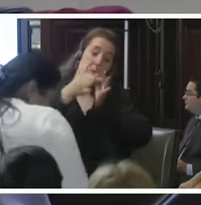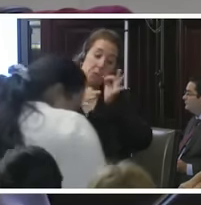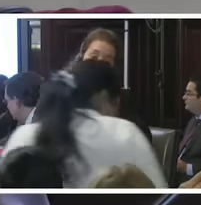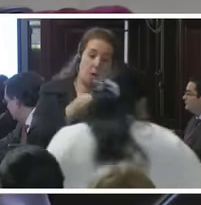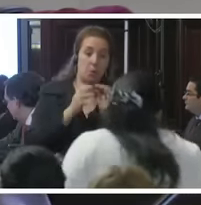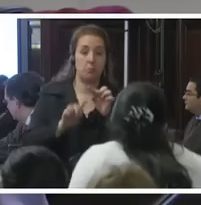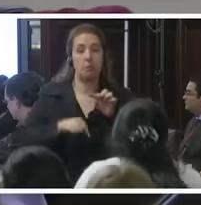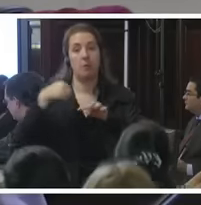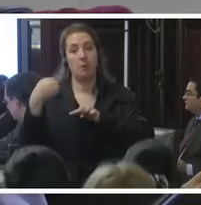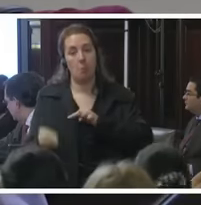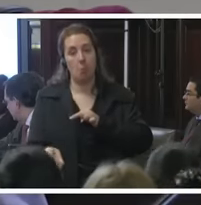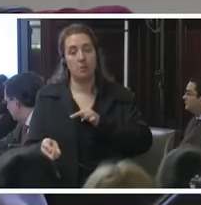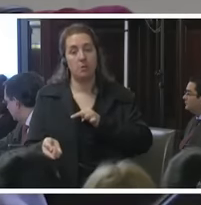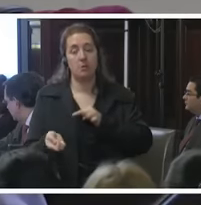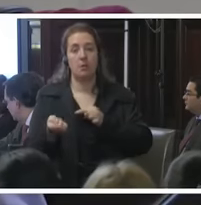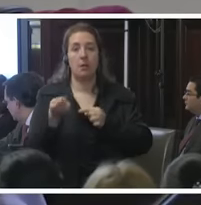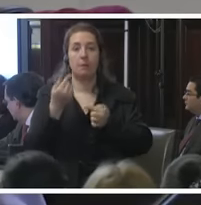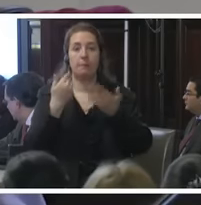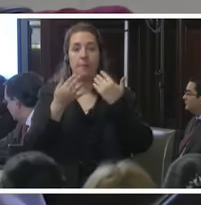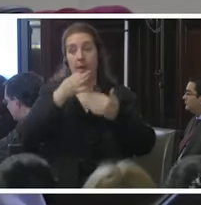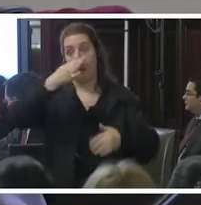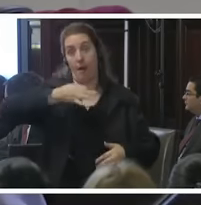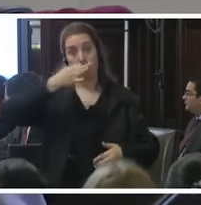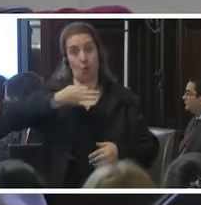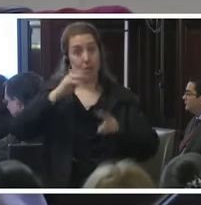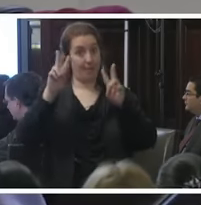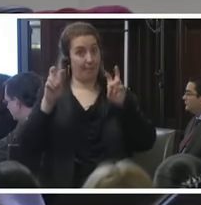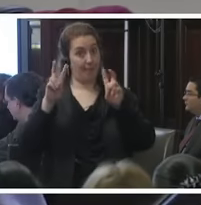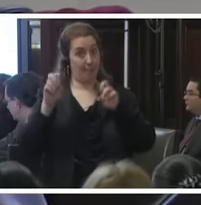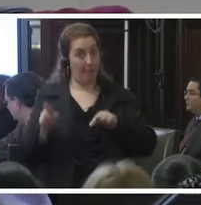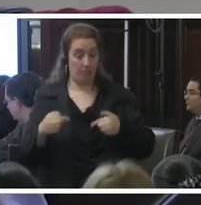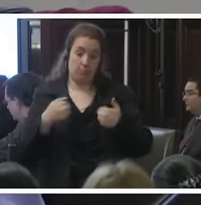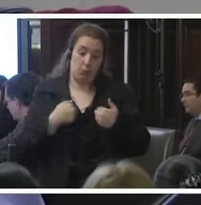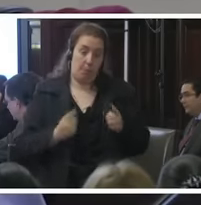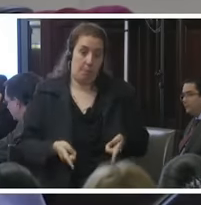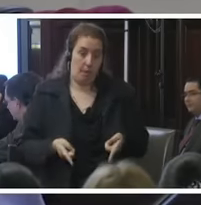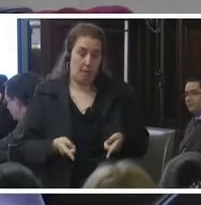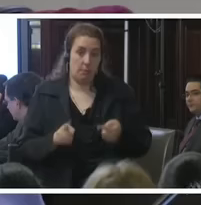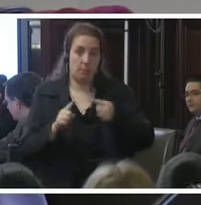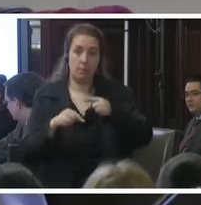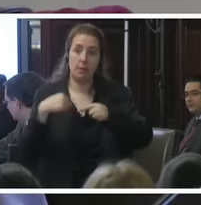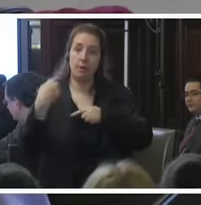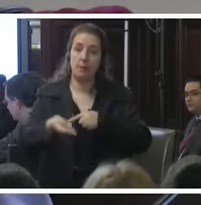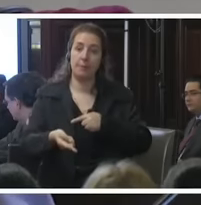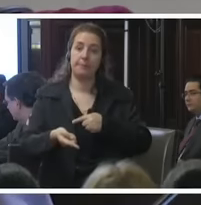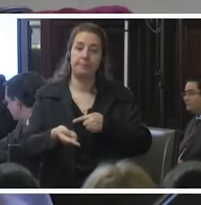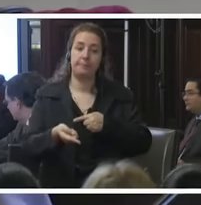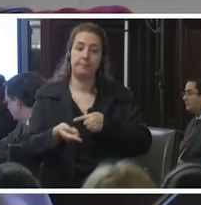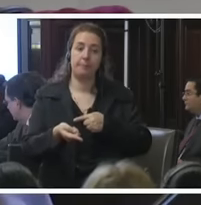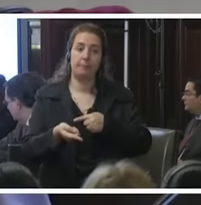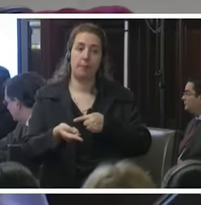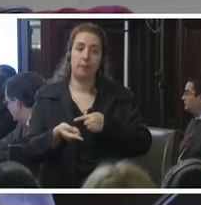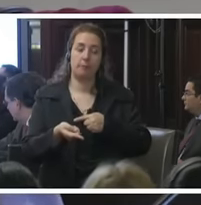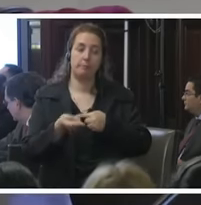Luego pasaremos a los relatores, relatores temáticos y yo misma. Y luego iremos a los